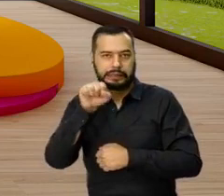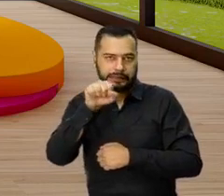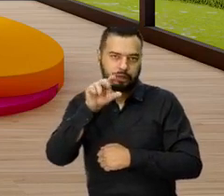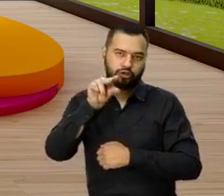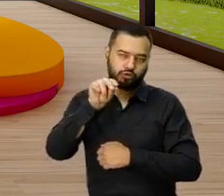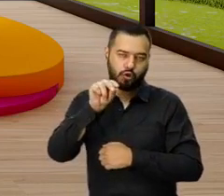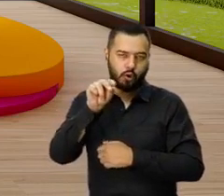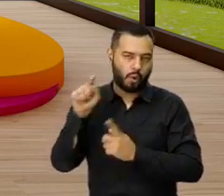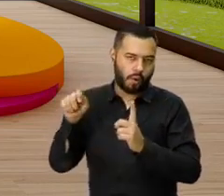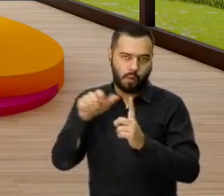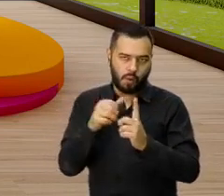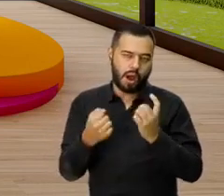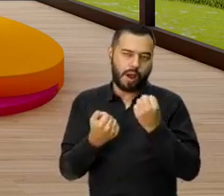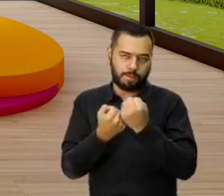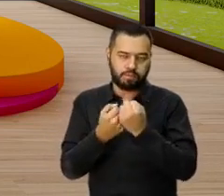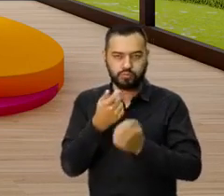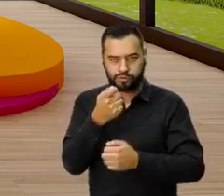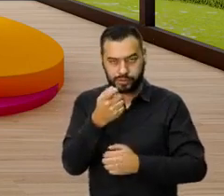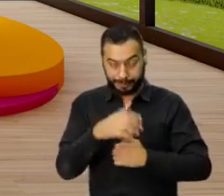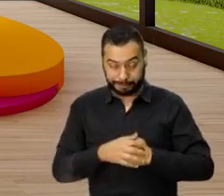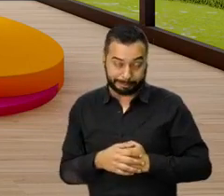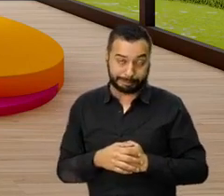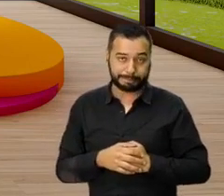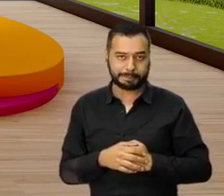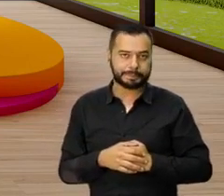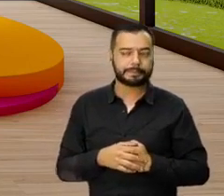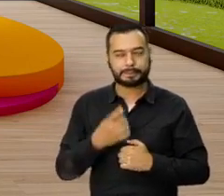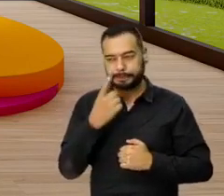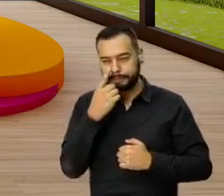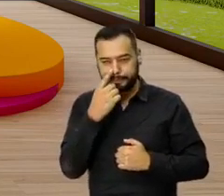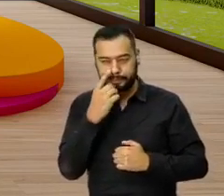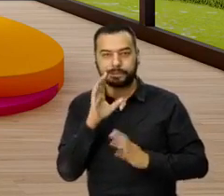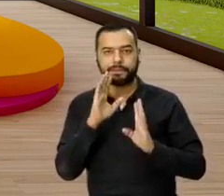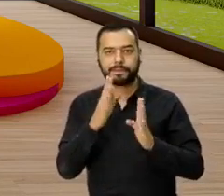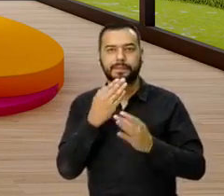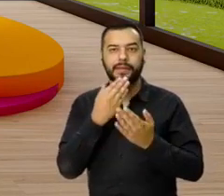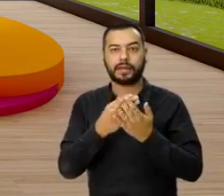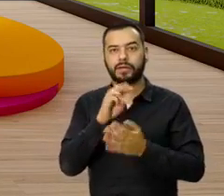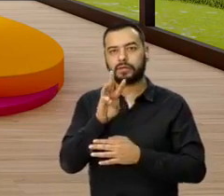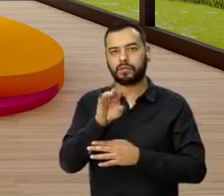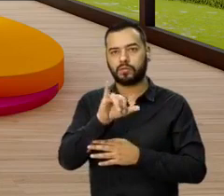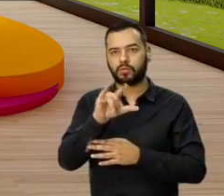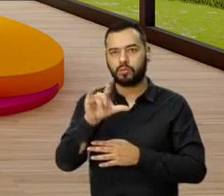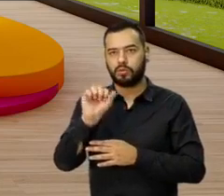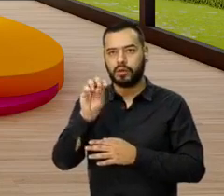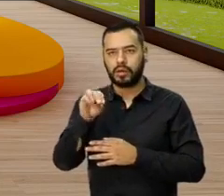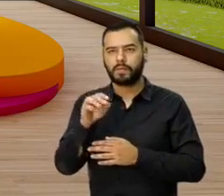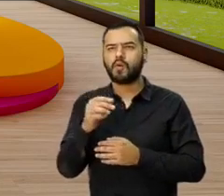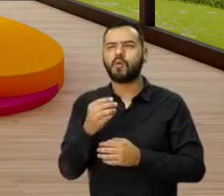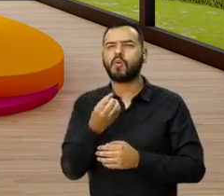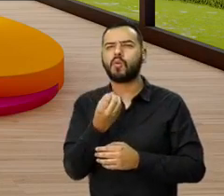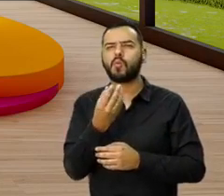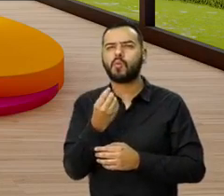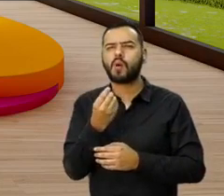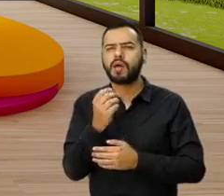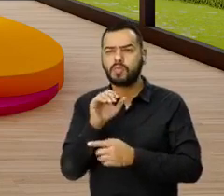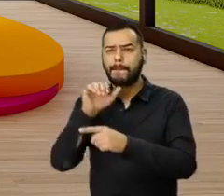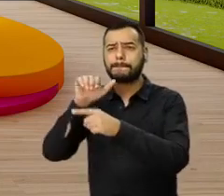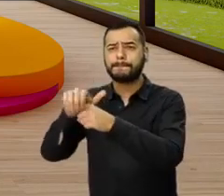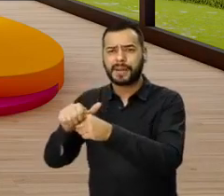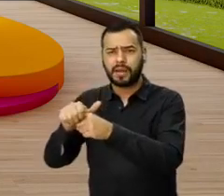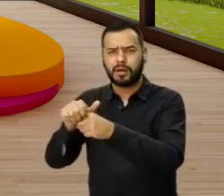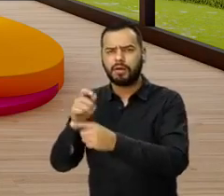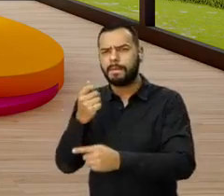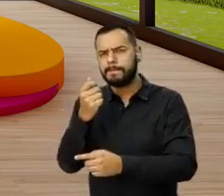ya y podemos mirar. Ah, ok, listo Diana Andrea, perfecto. William nos pregunta, ¿con cuánto se separan estos